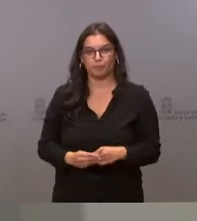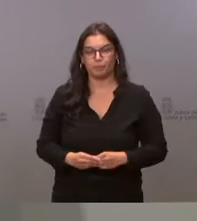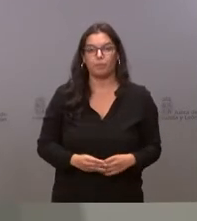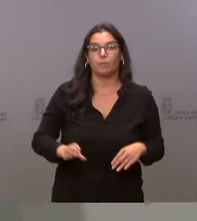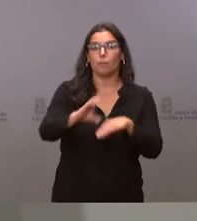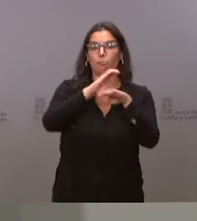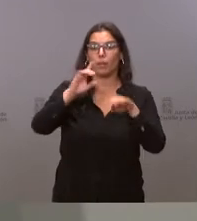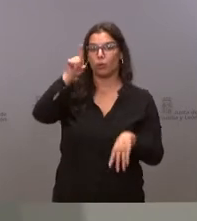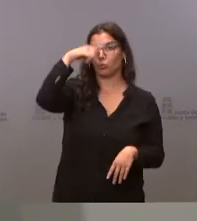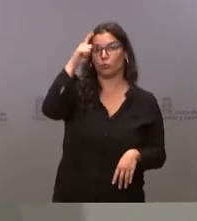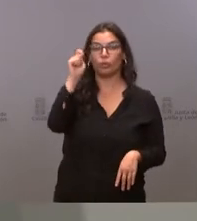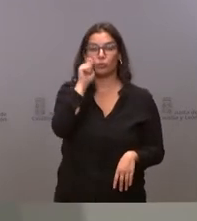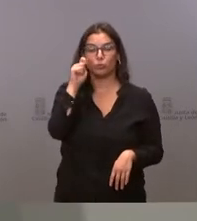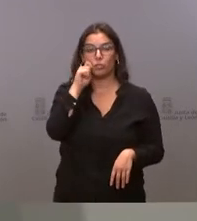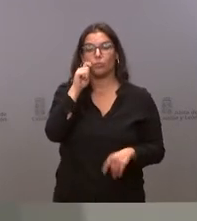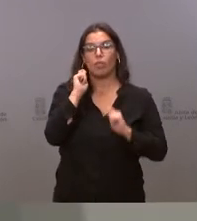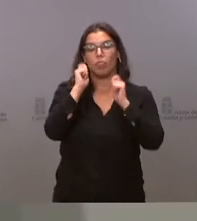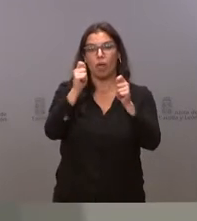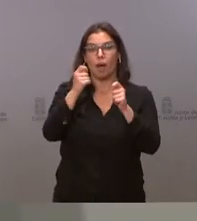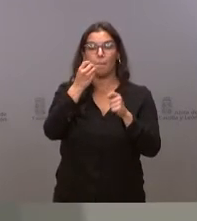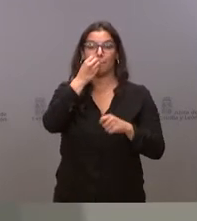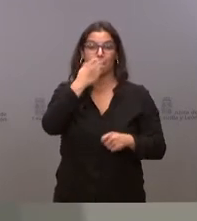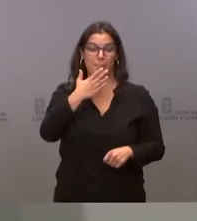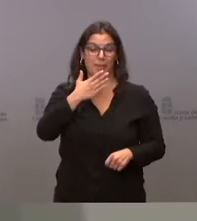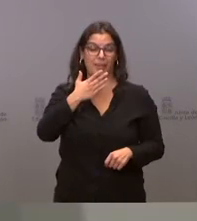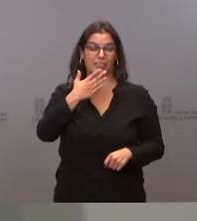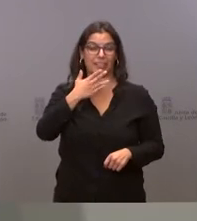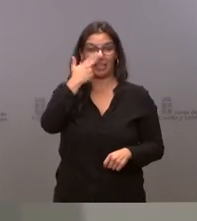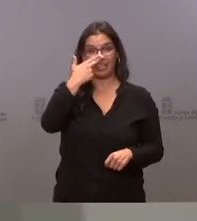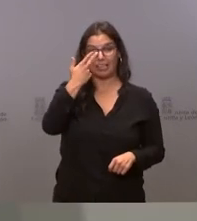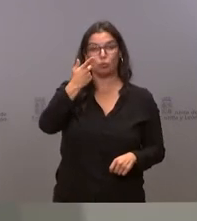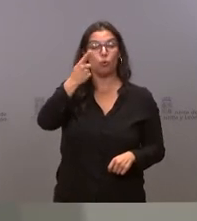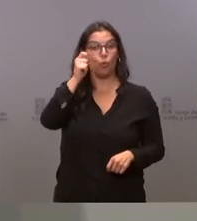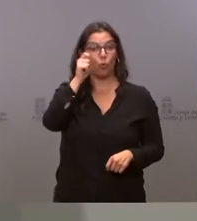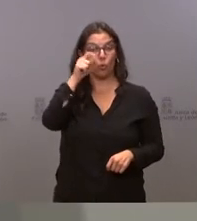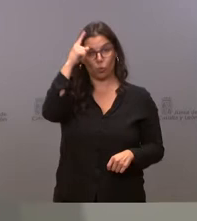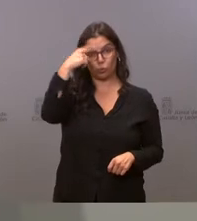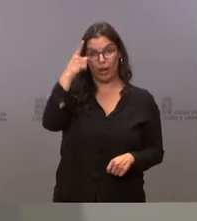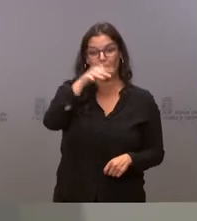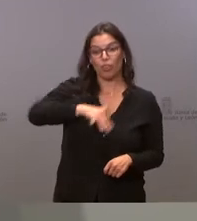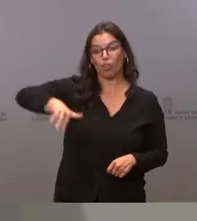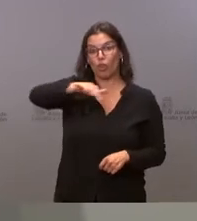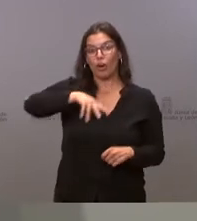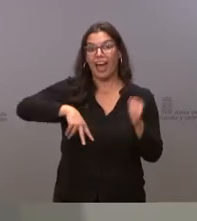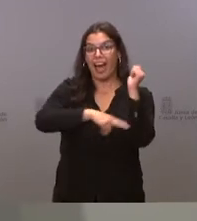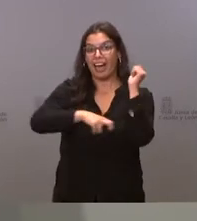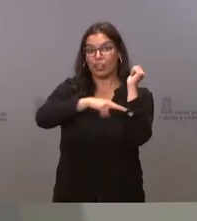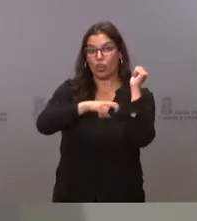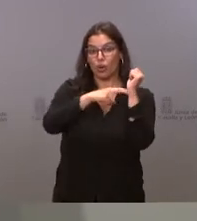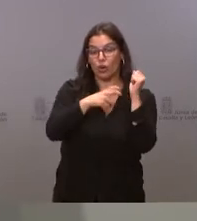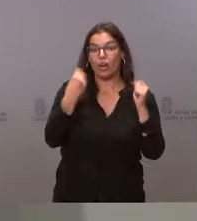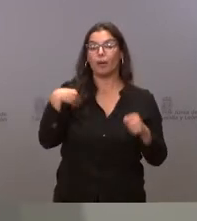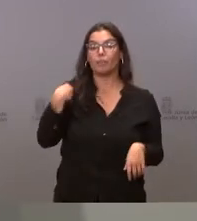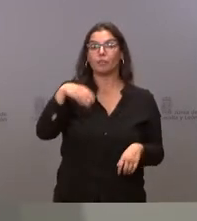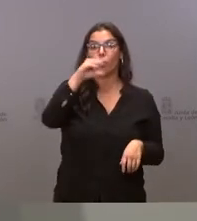Consejería de Cultura y Turismo declara bien de interés cultural con categoría de zona arqueológica al Castro de la Mesa de